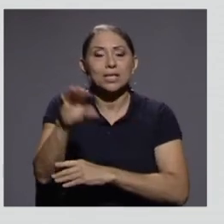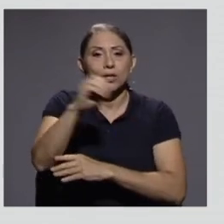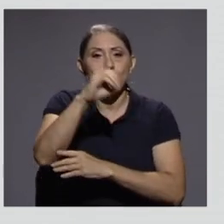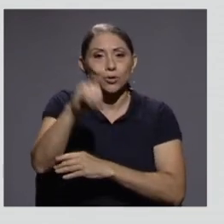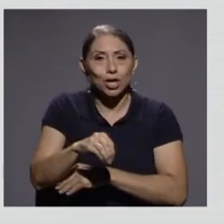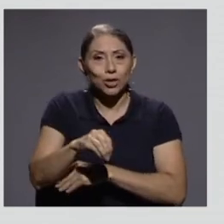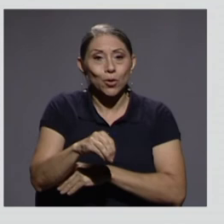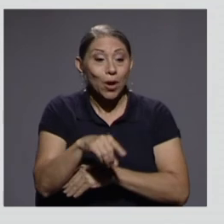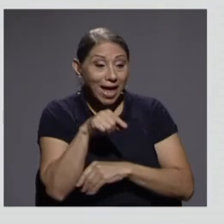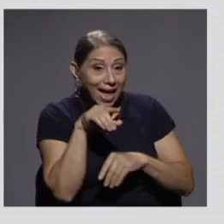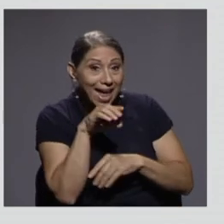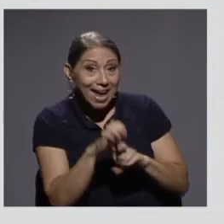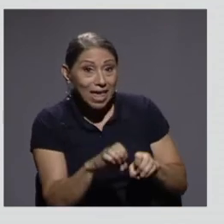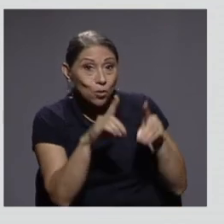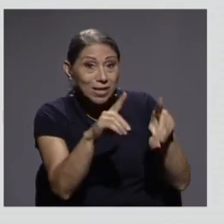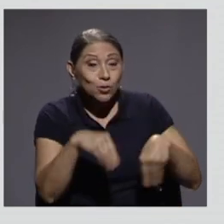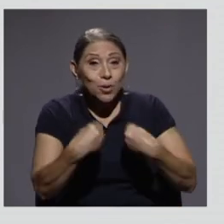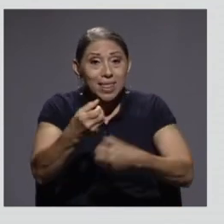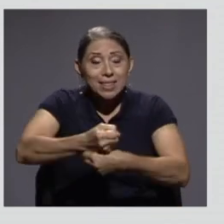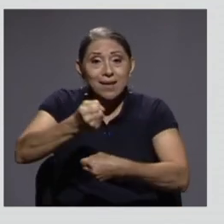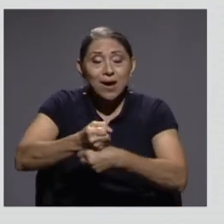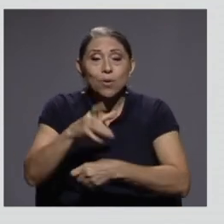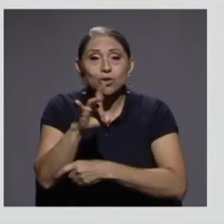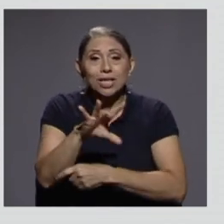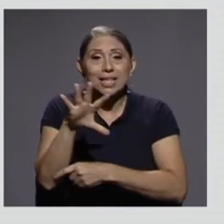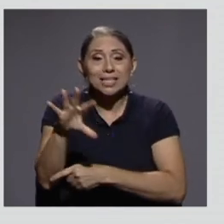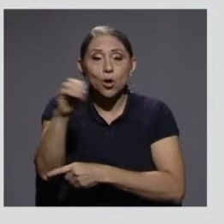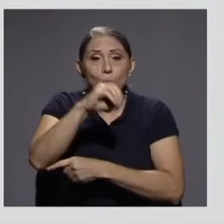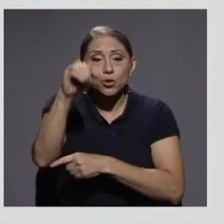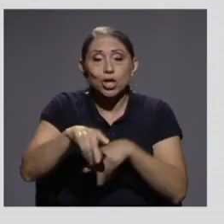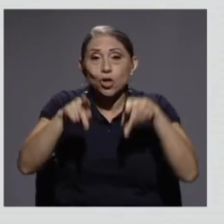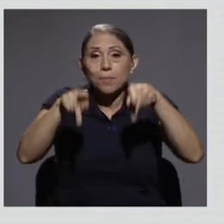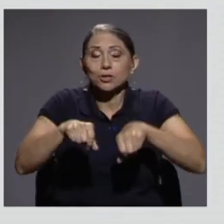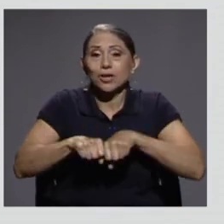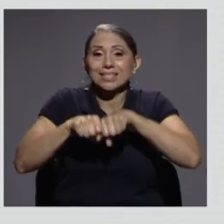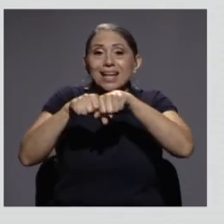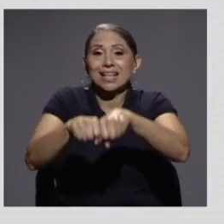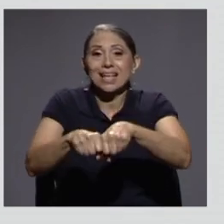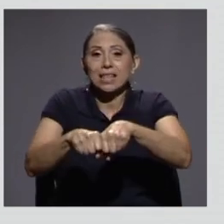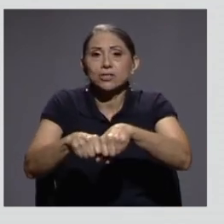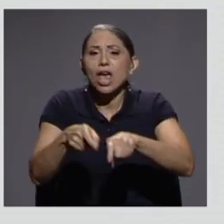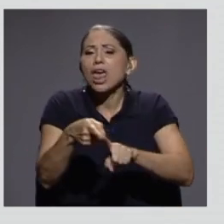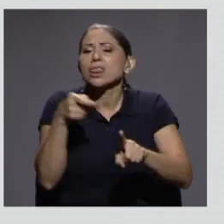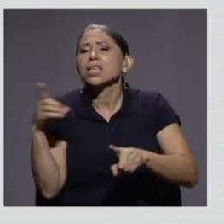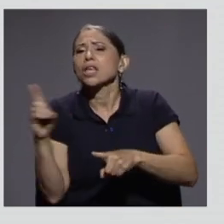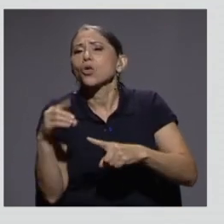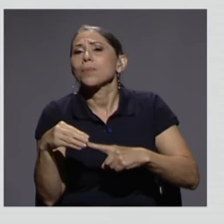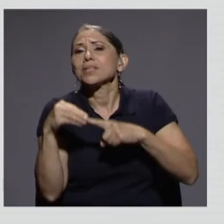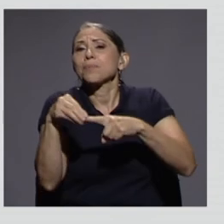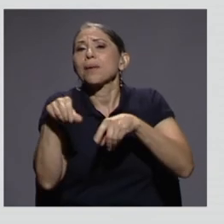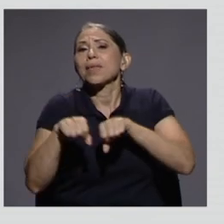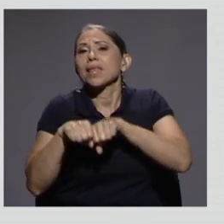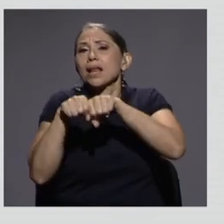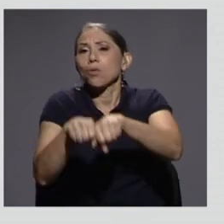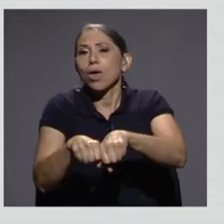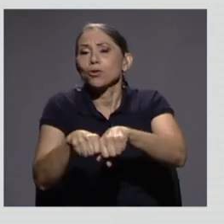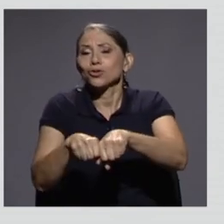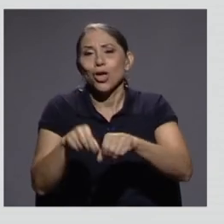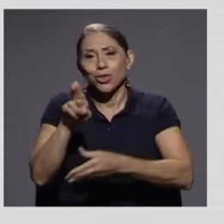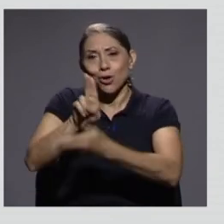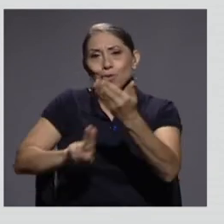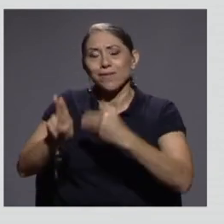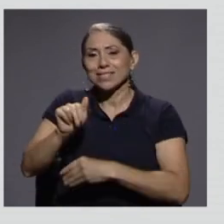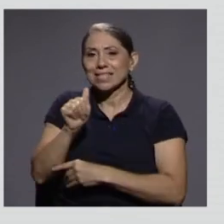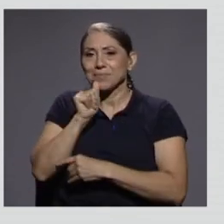% de los egresados. Y estos egresados vienen principalmente de universidades privadas, que es donde la oferta en esas